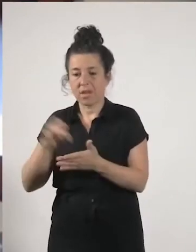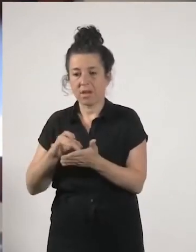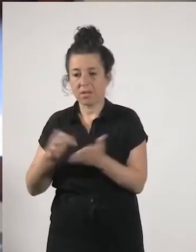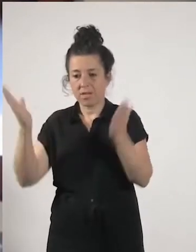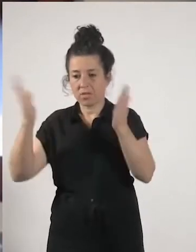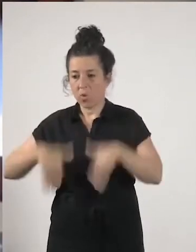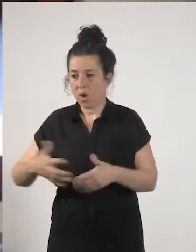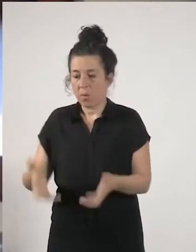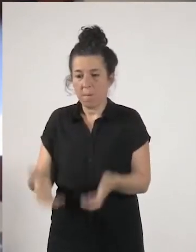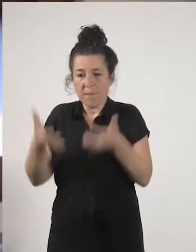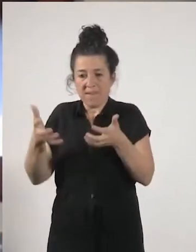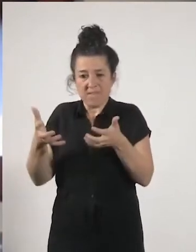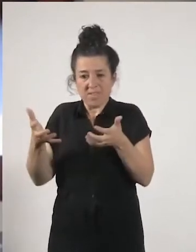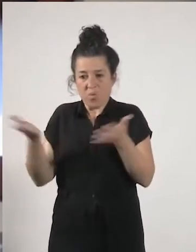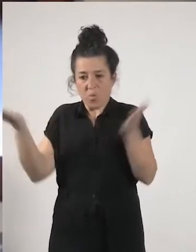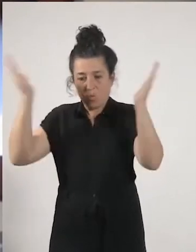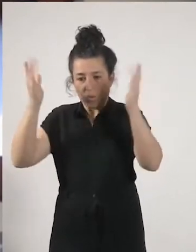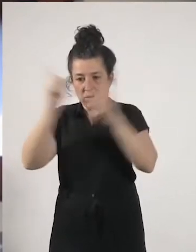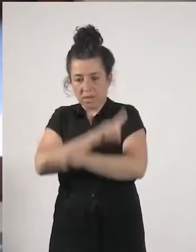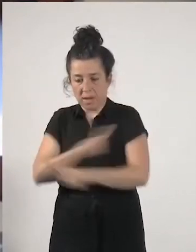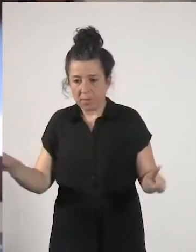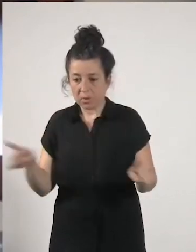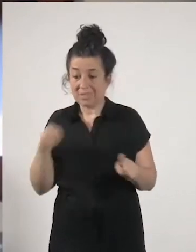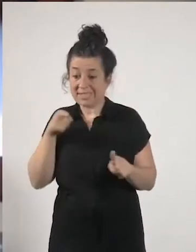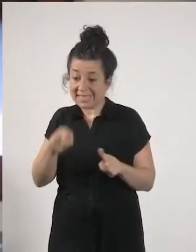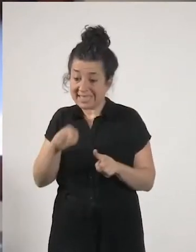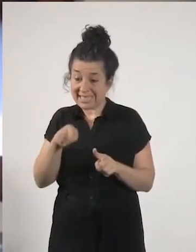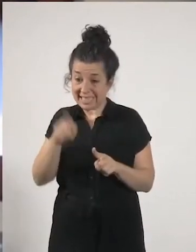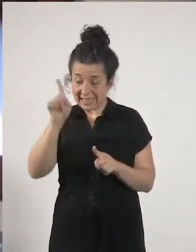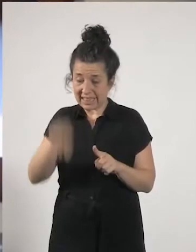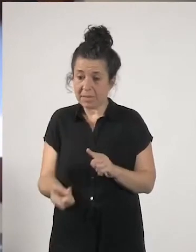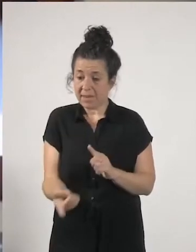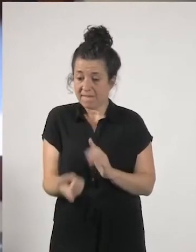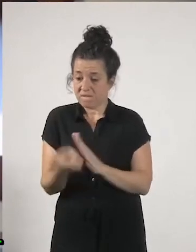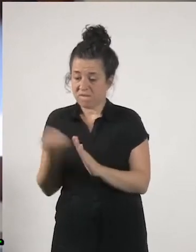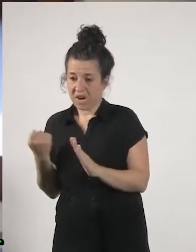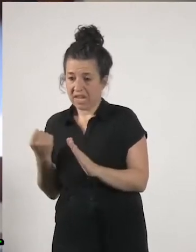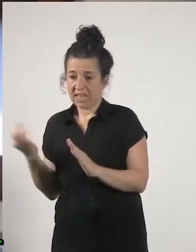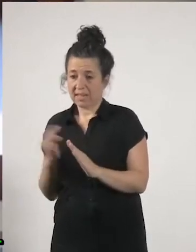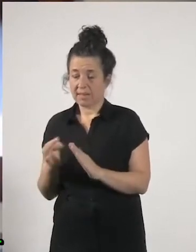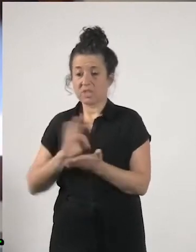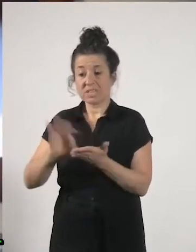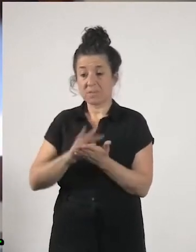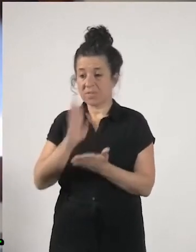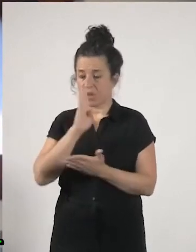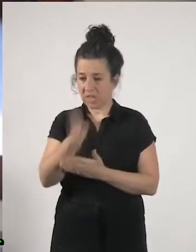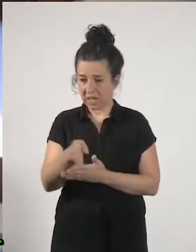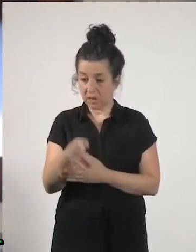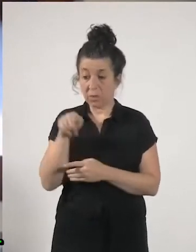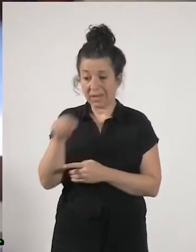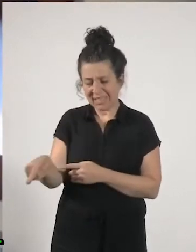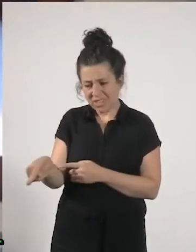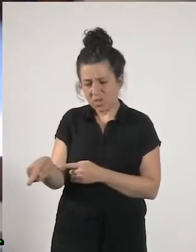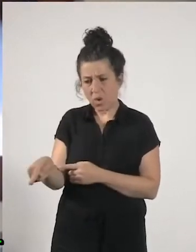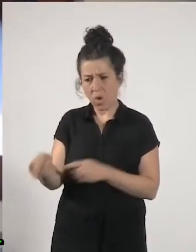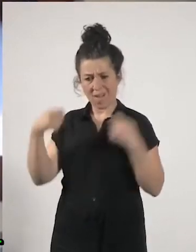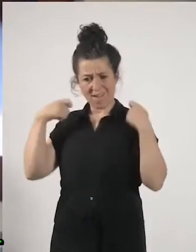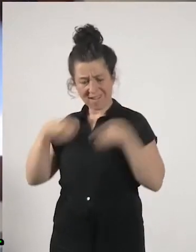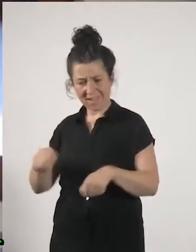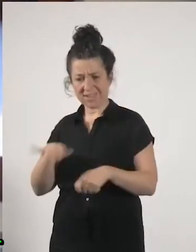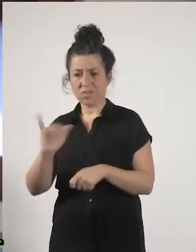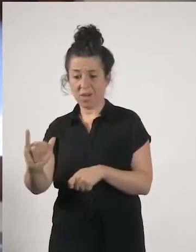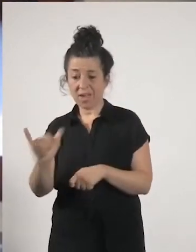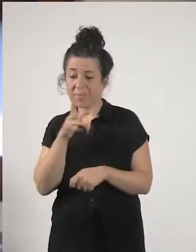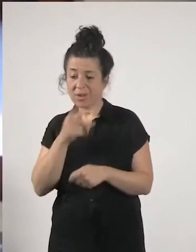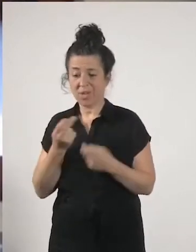esto esto también hay que eliminarlo y hay que sustituirlo por servicios directos porque esto cuesta dinero pero son dineros mal